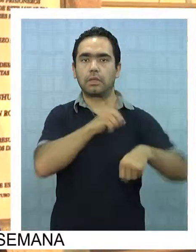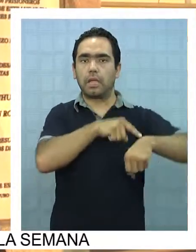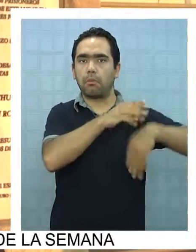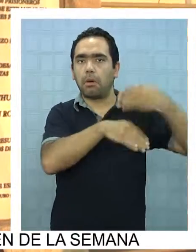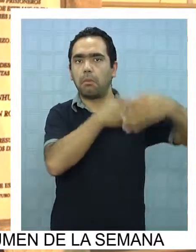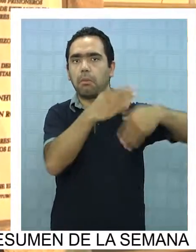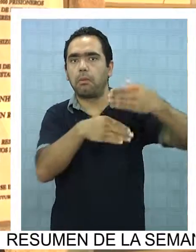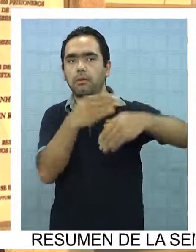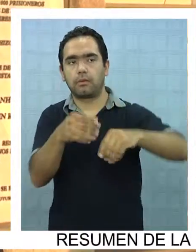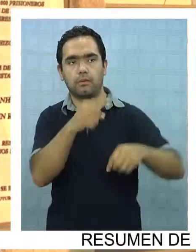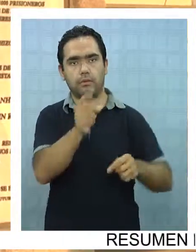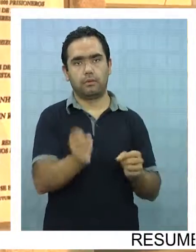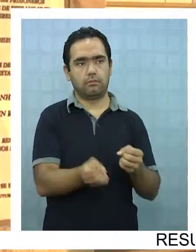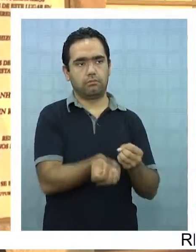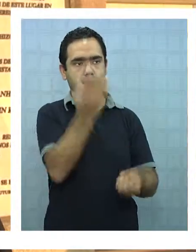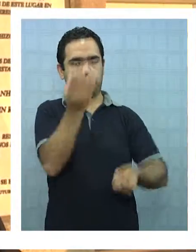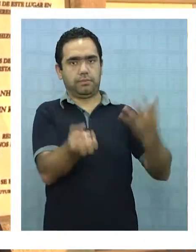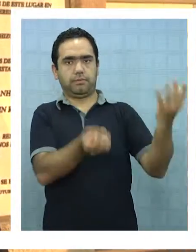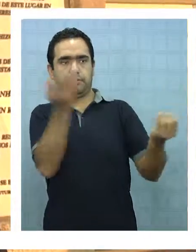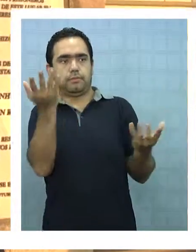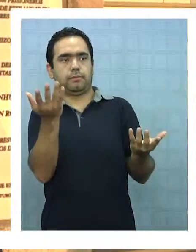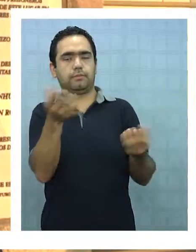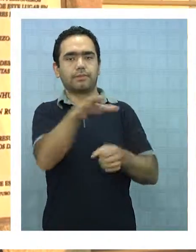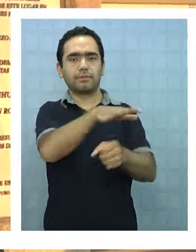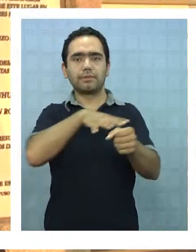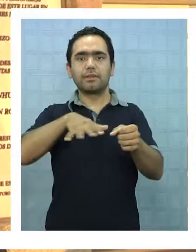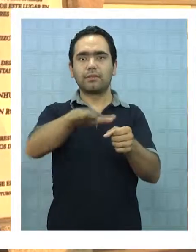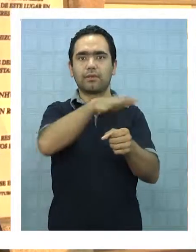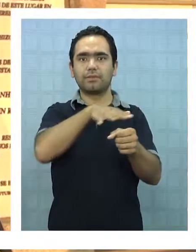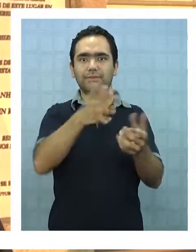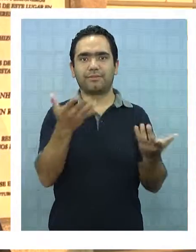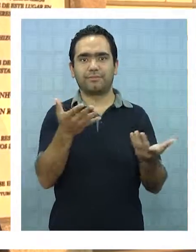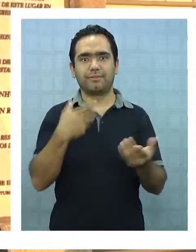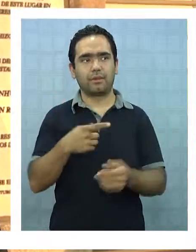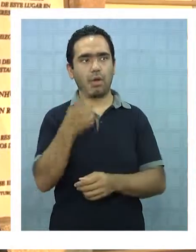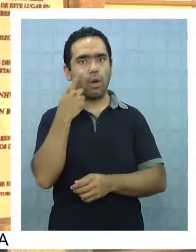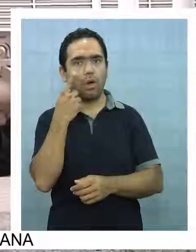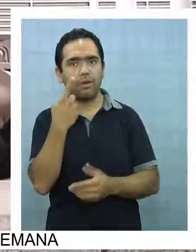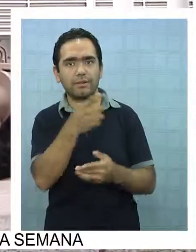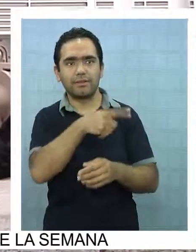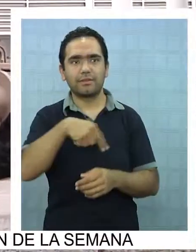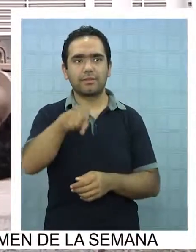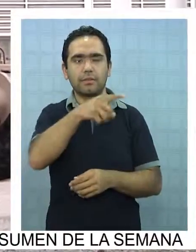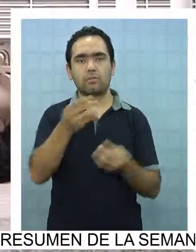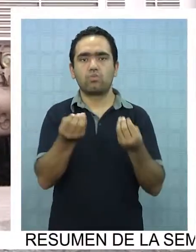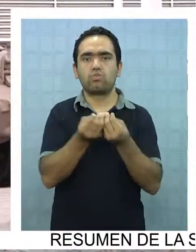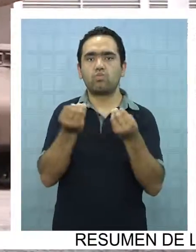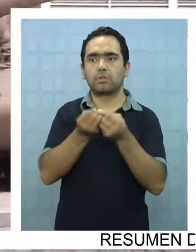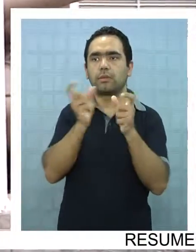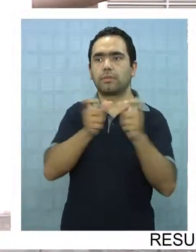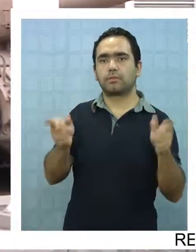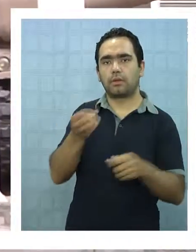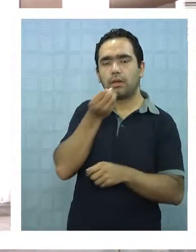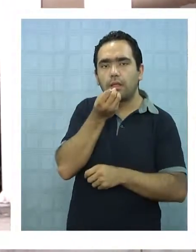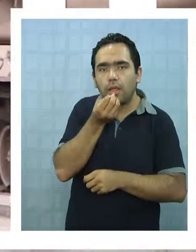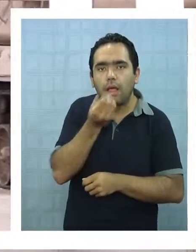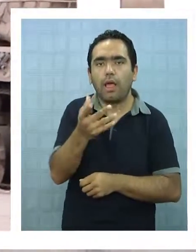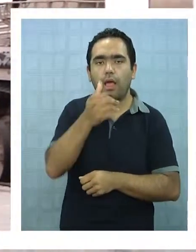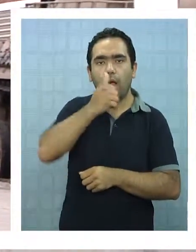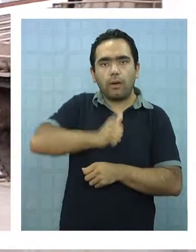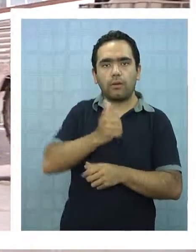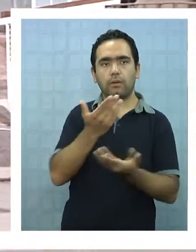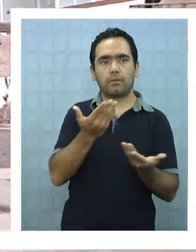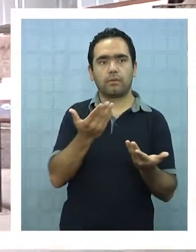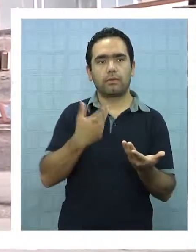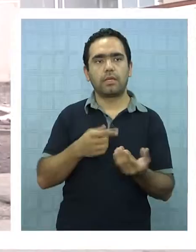ha ido dando esto a conocer, en la medida que se han destapado muchas declaraciones anónimas y a la vez cada vez también